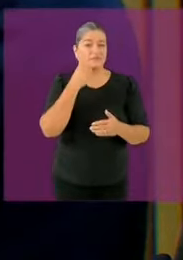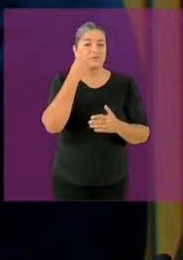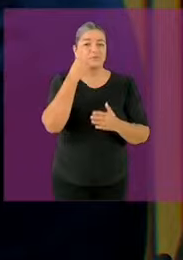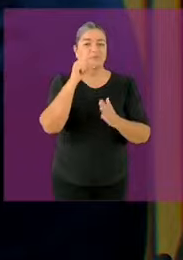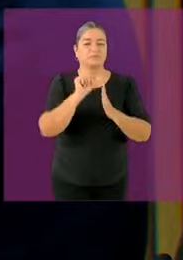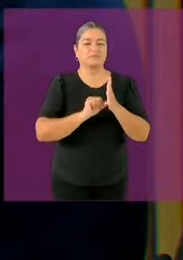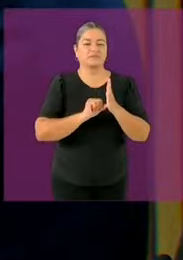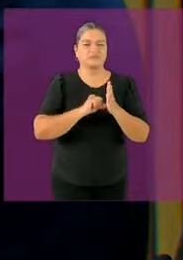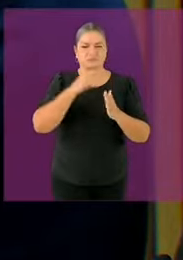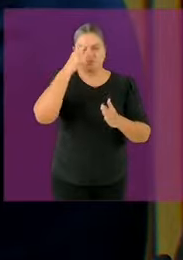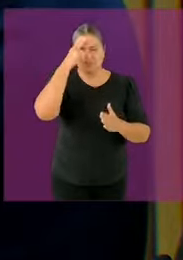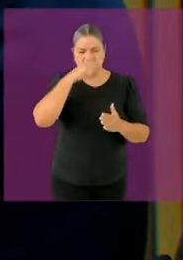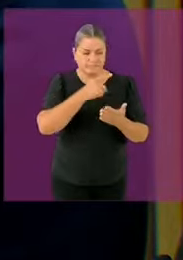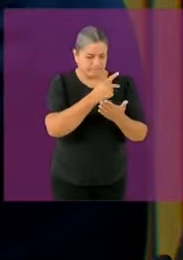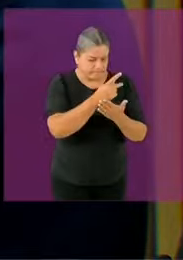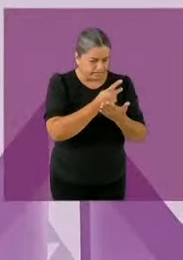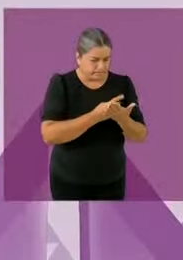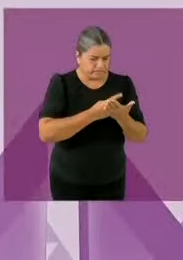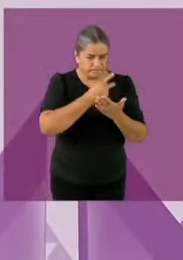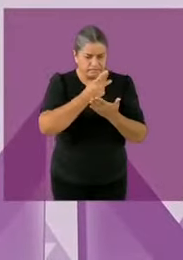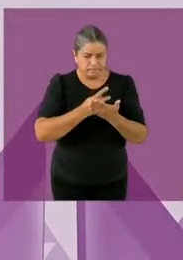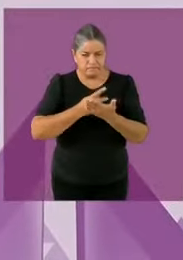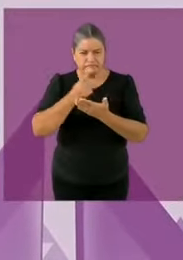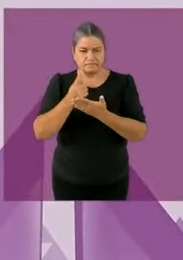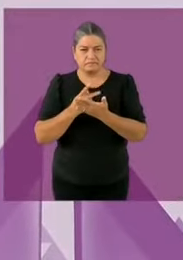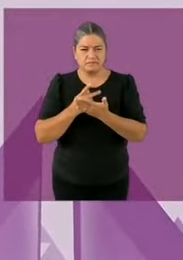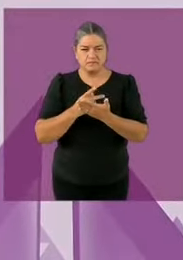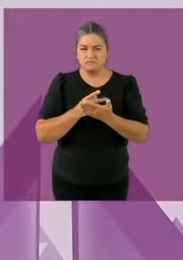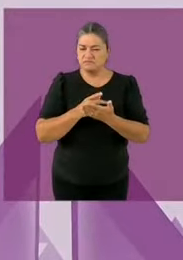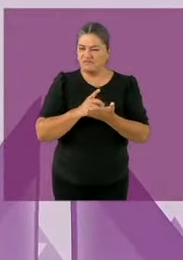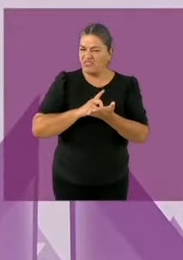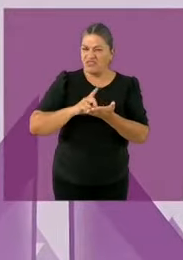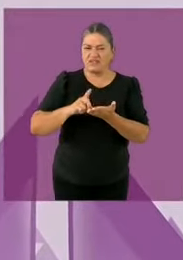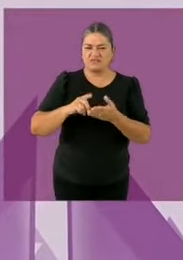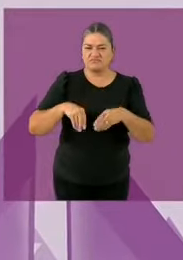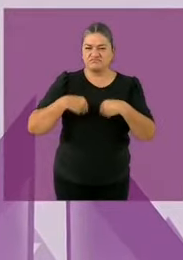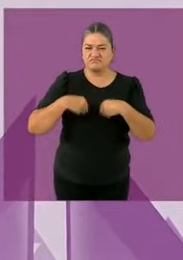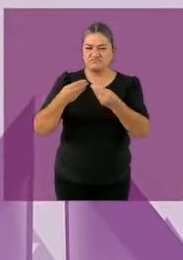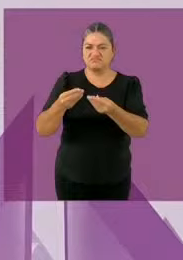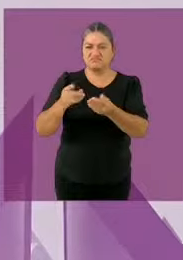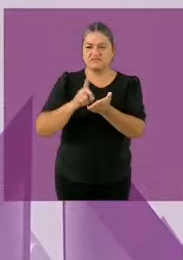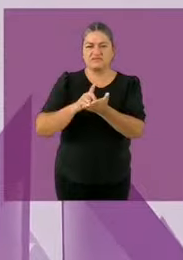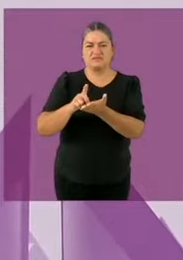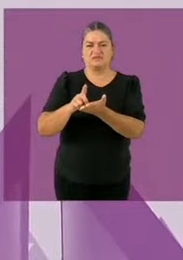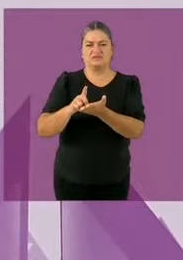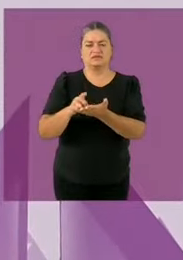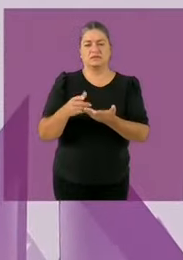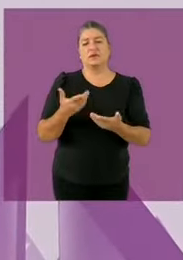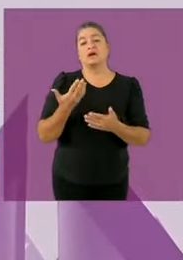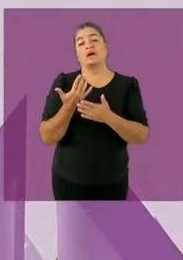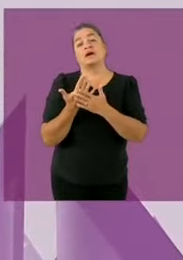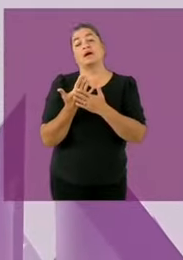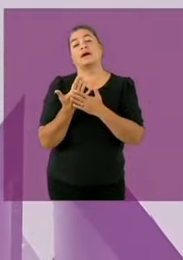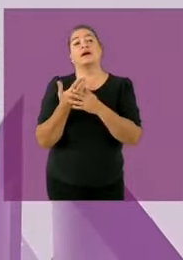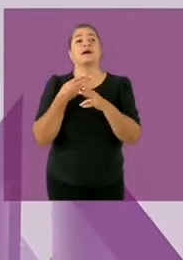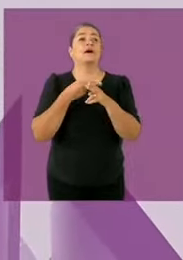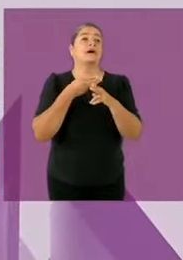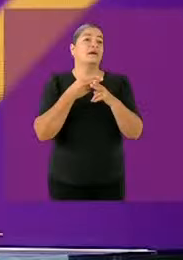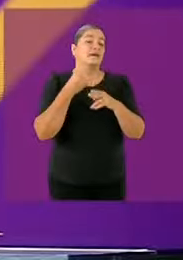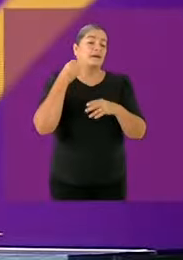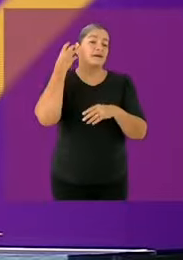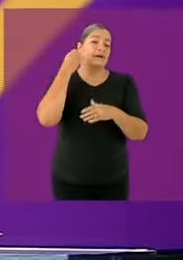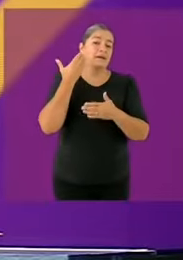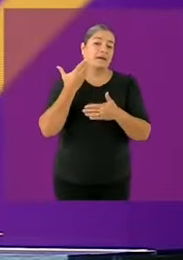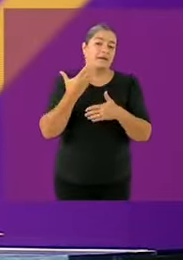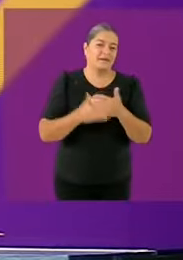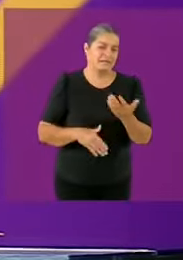programas que esos derechos sean una realidad no hay que esperar hasta que pase la campaña gracias se terminó su tiempo de la bolsa de tiempo voy con la